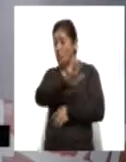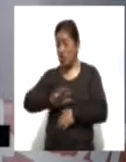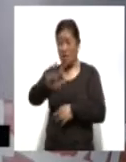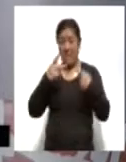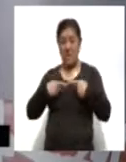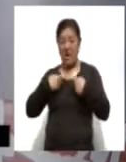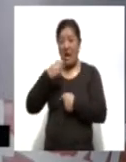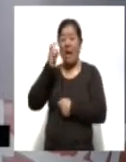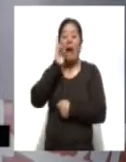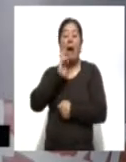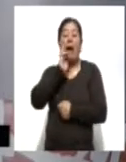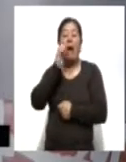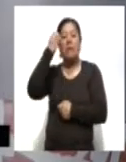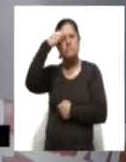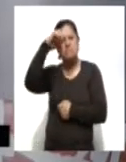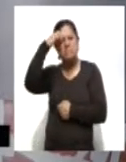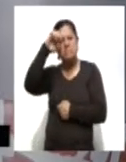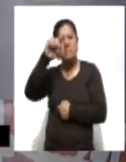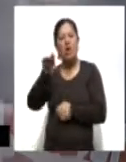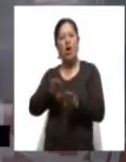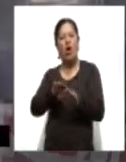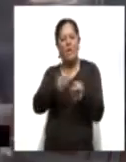experimento de control de la pandemia de COVID-19.